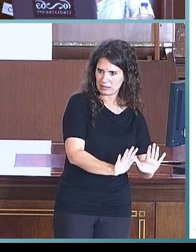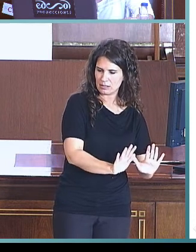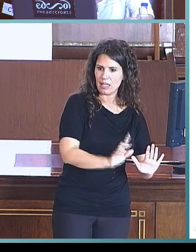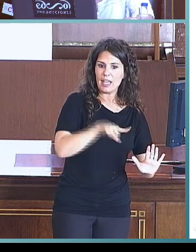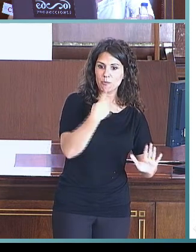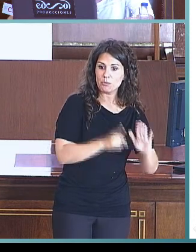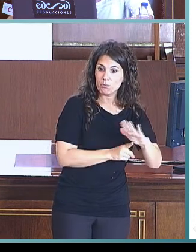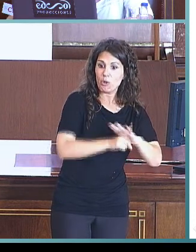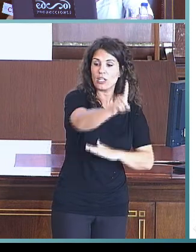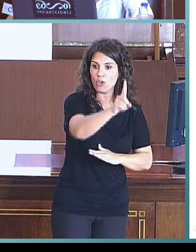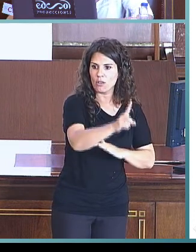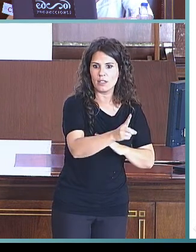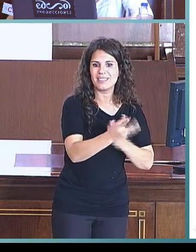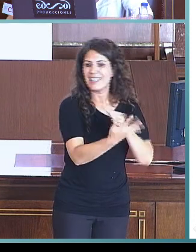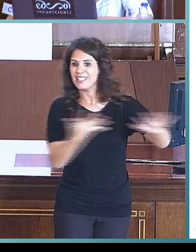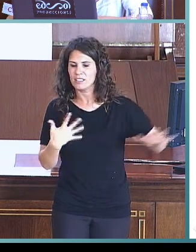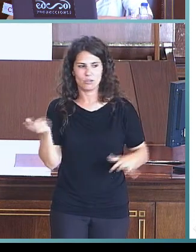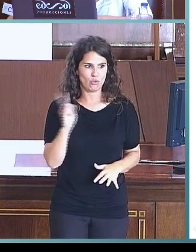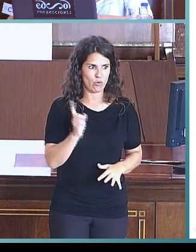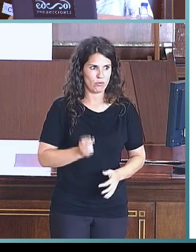poquito más lenta en el caso de producción.